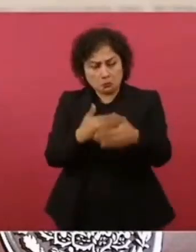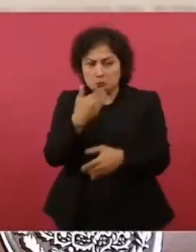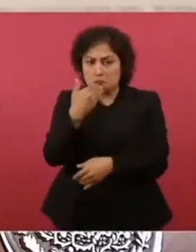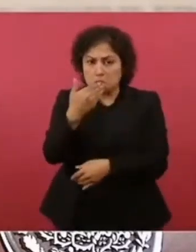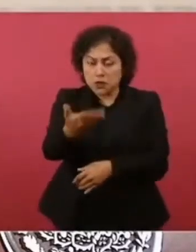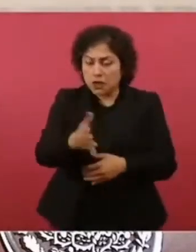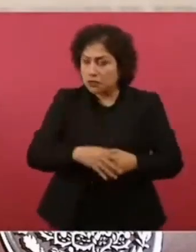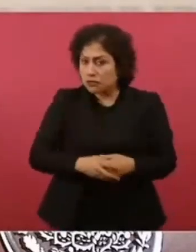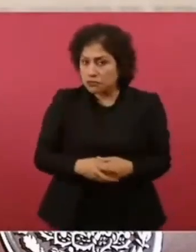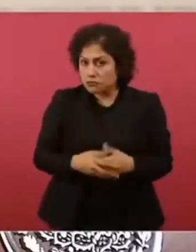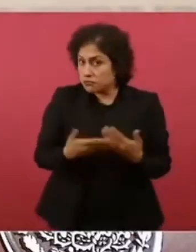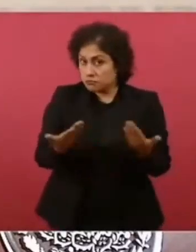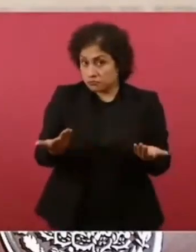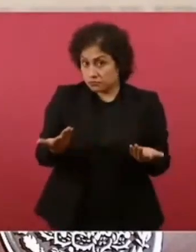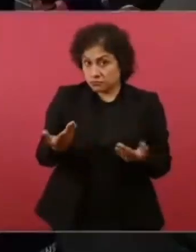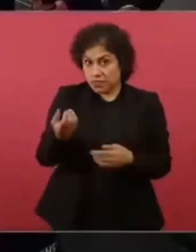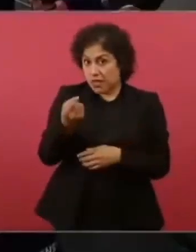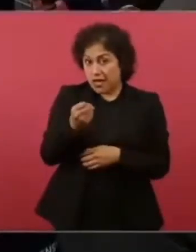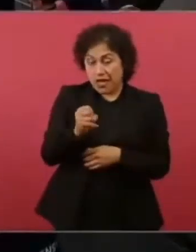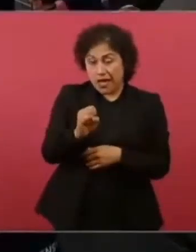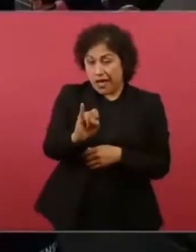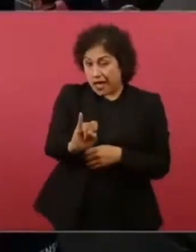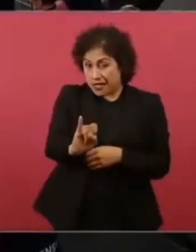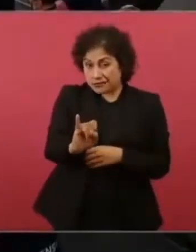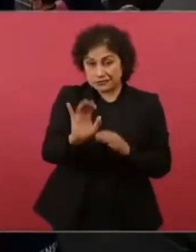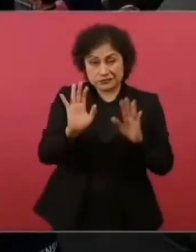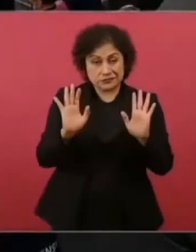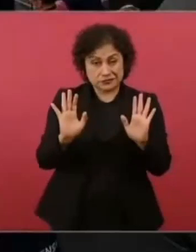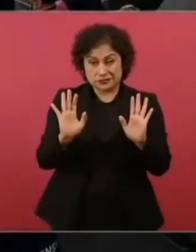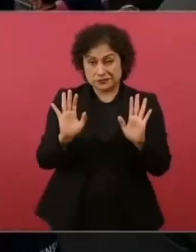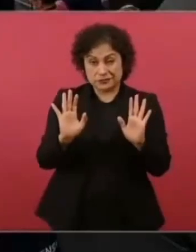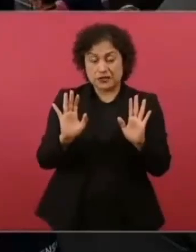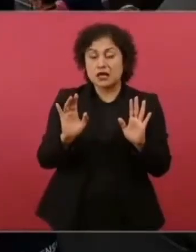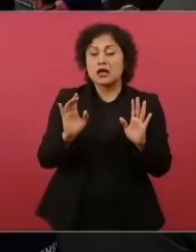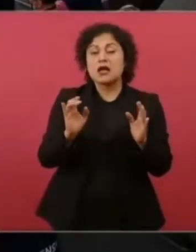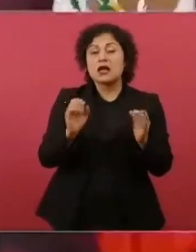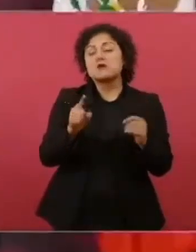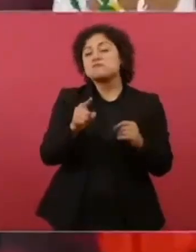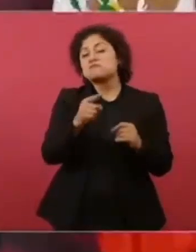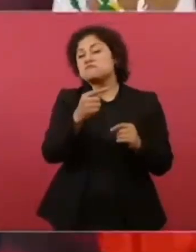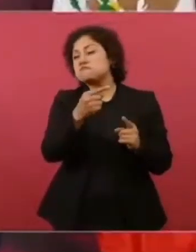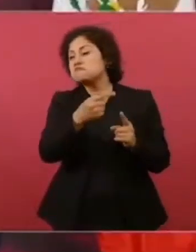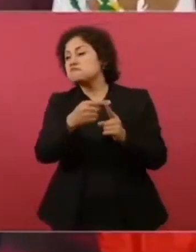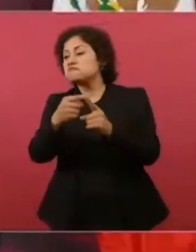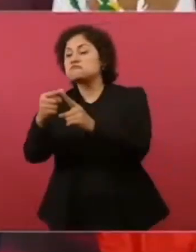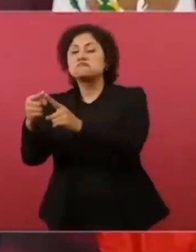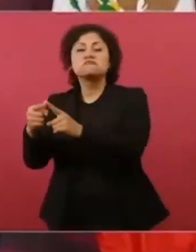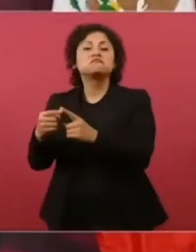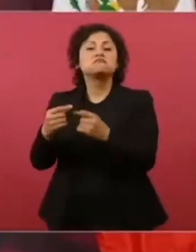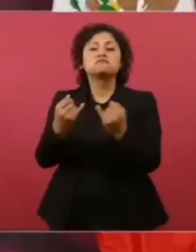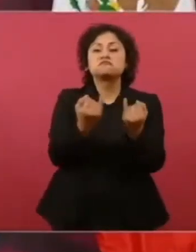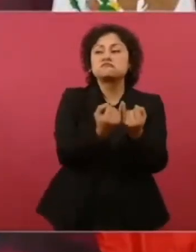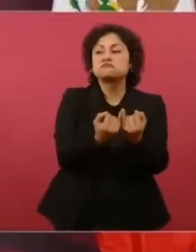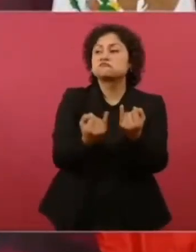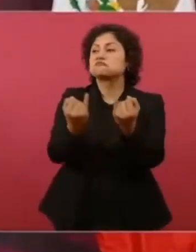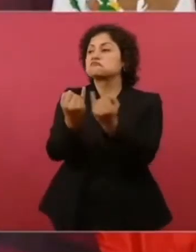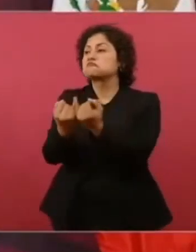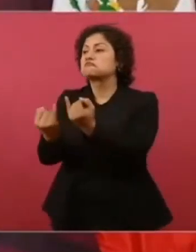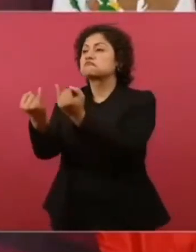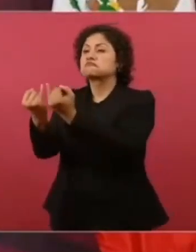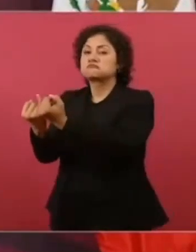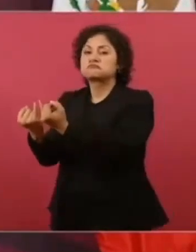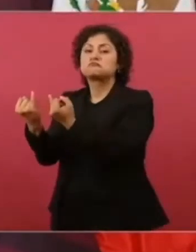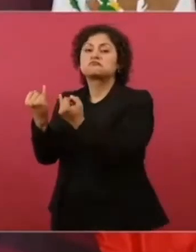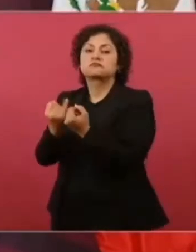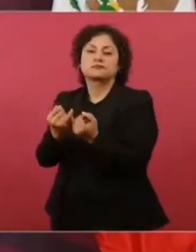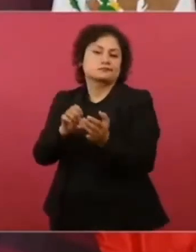Y así les puedo hablar de Slim, que ha actuado de manera